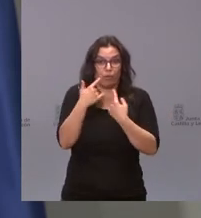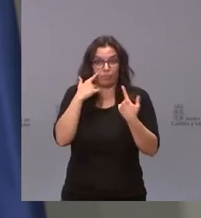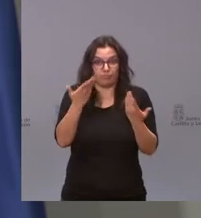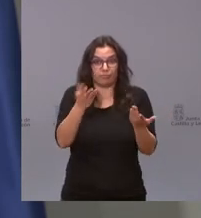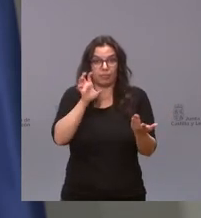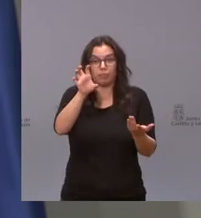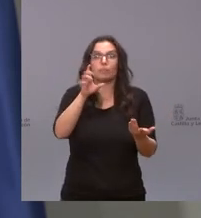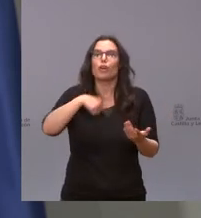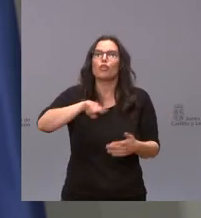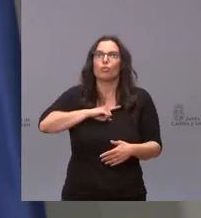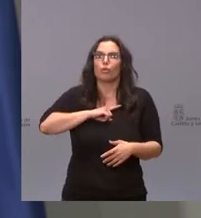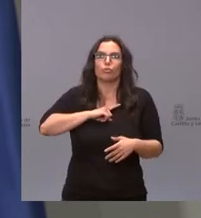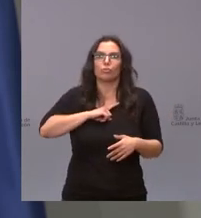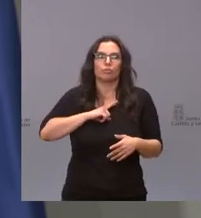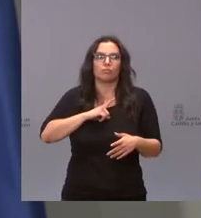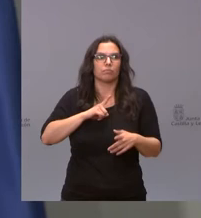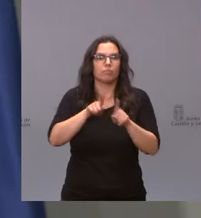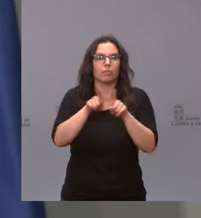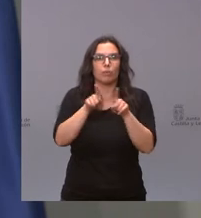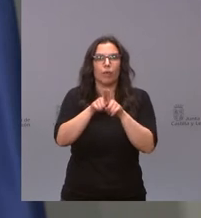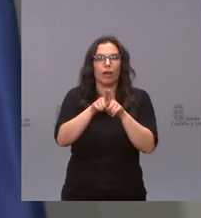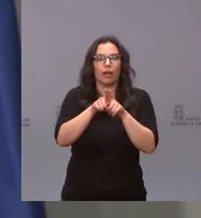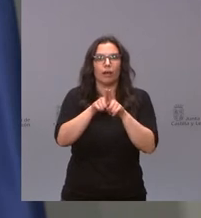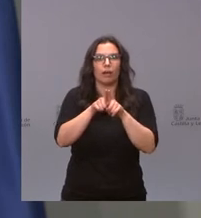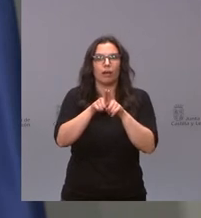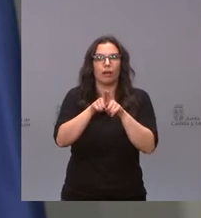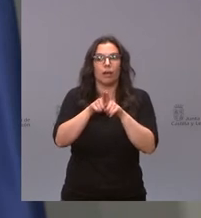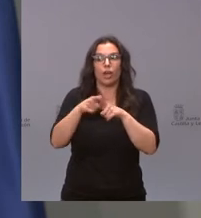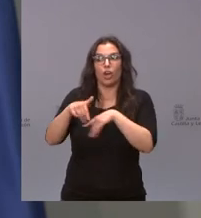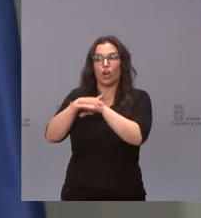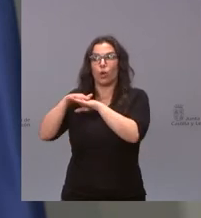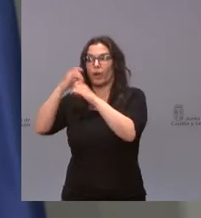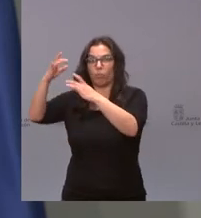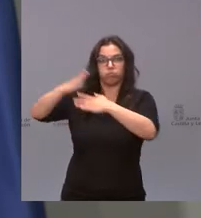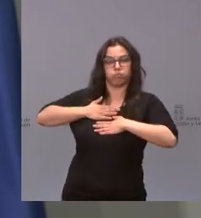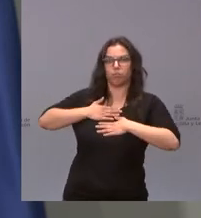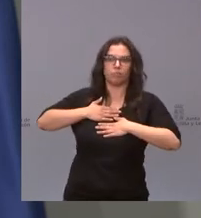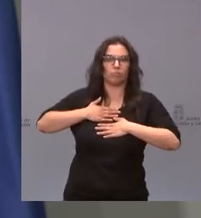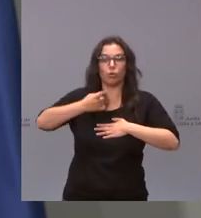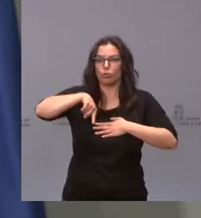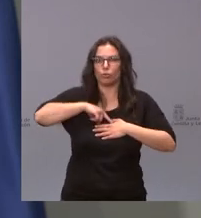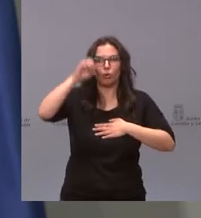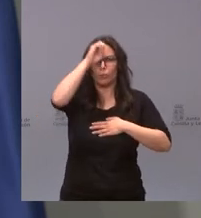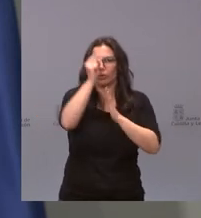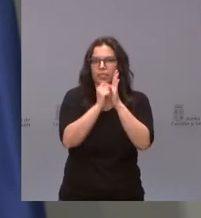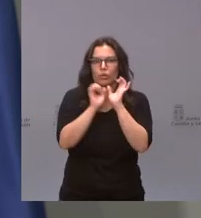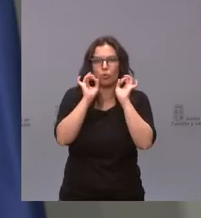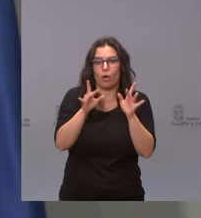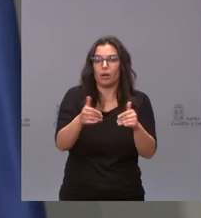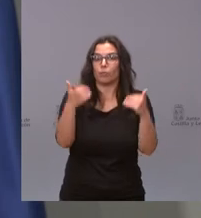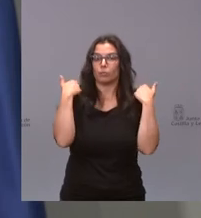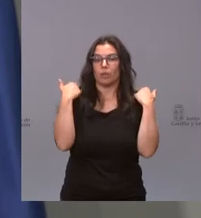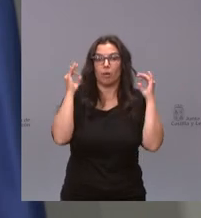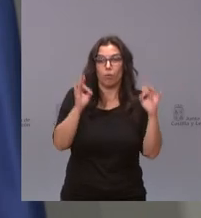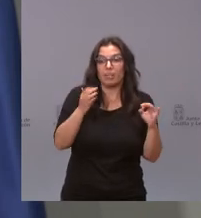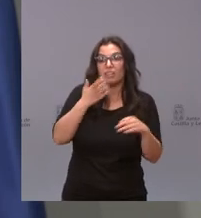pero nosotros no vamos a trasladar la irresponsabilidad del gobierno a la Junta la Junta va a mantener su criterio y su responsabilidad y si el gobierno